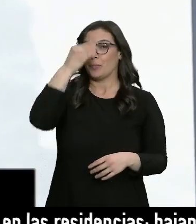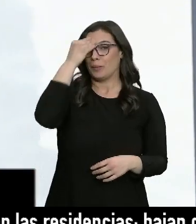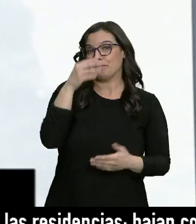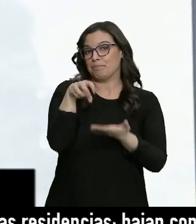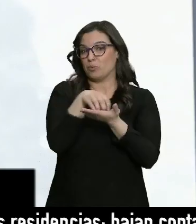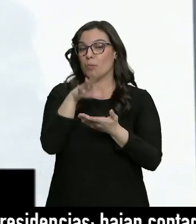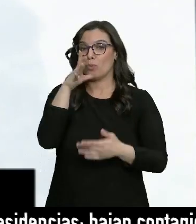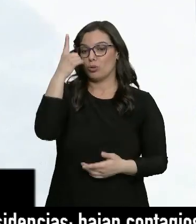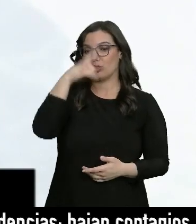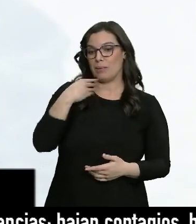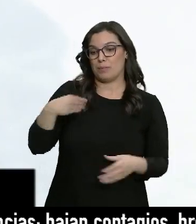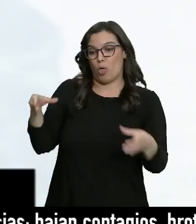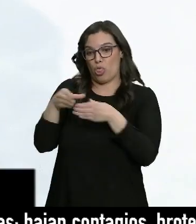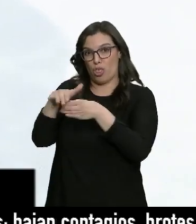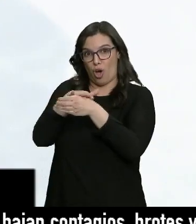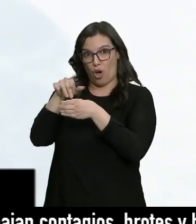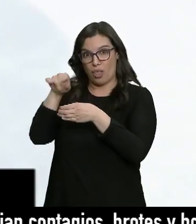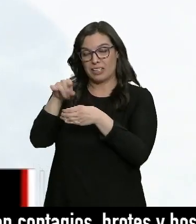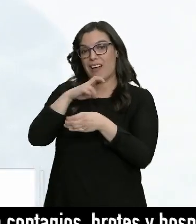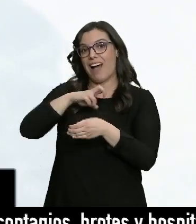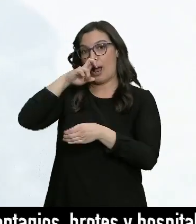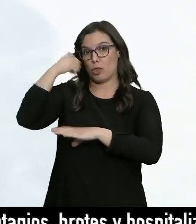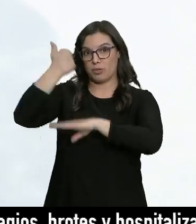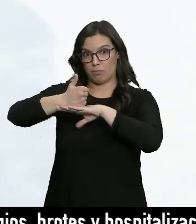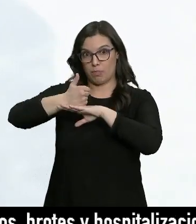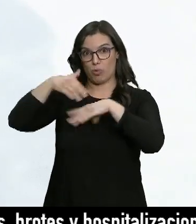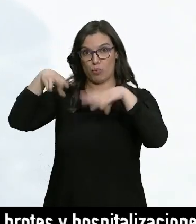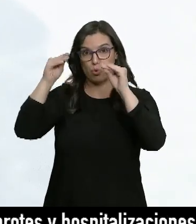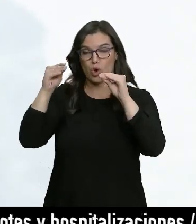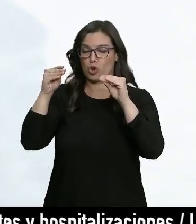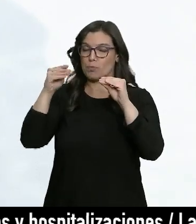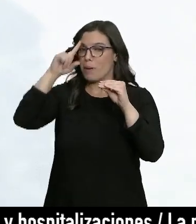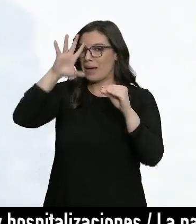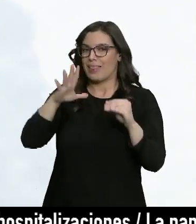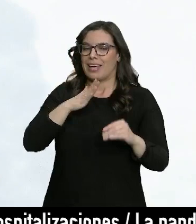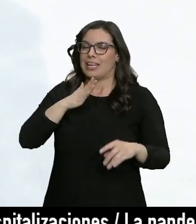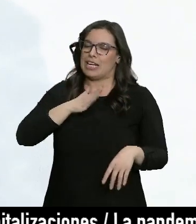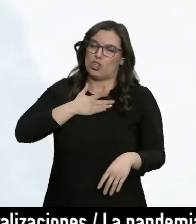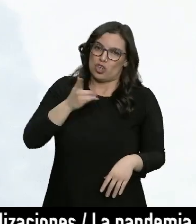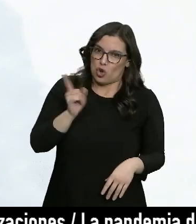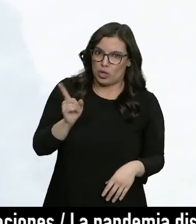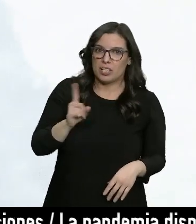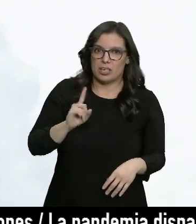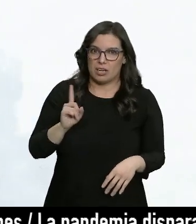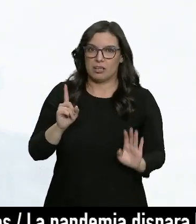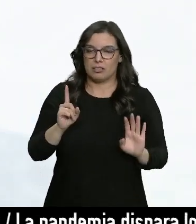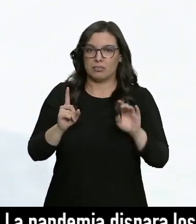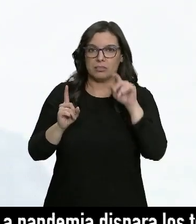consta que por parte de la diócesis en este caso el arzobispado de Burgos no hay deseo en una